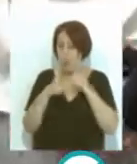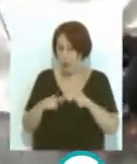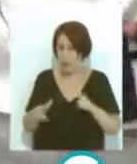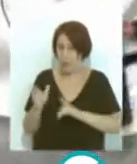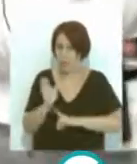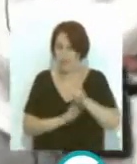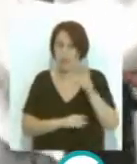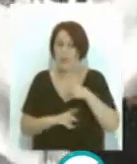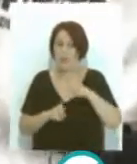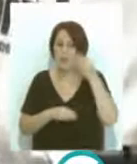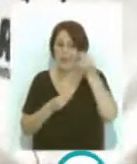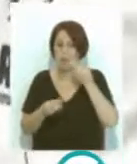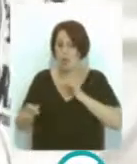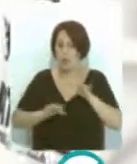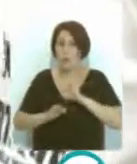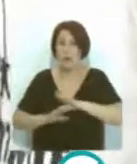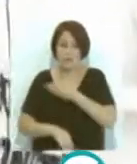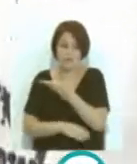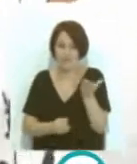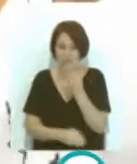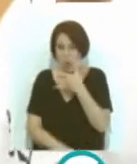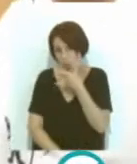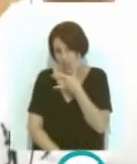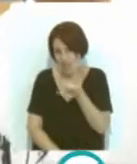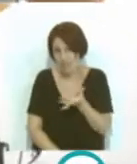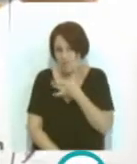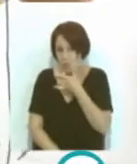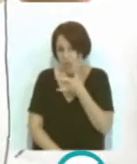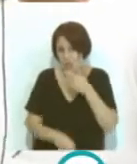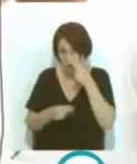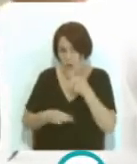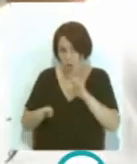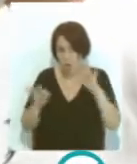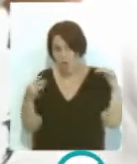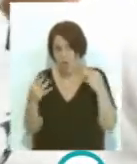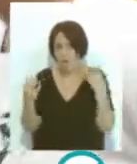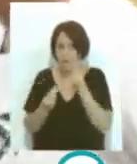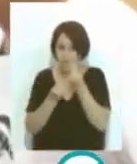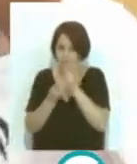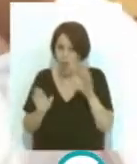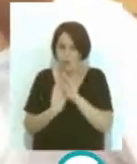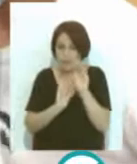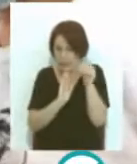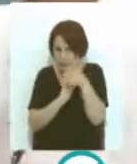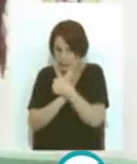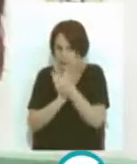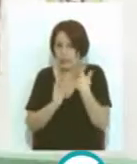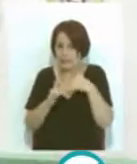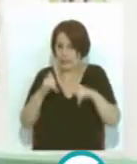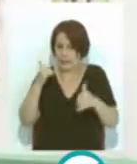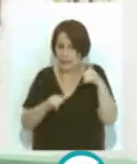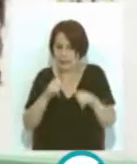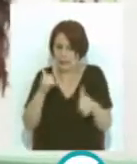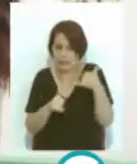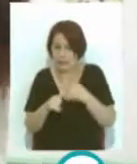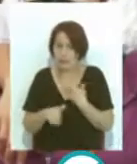Al principio pensamos hacer un teatro pero le daba mucha vergüenza tenían vergüenza en salir en público entonces decidimos que lo mejor era ocultarnos detrás del títeres La semana